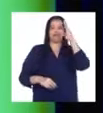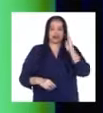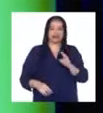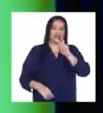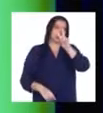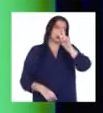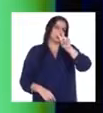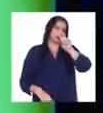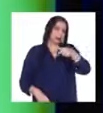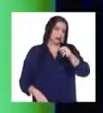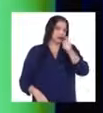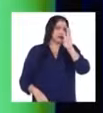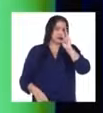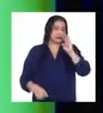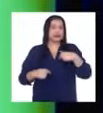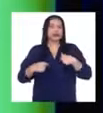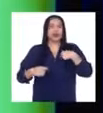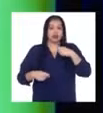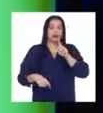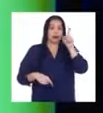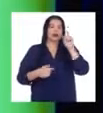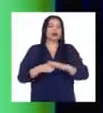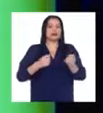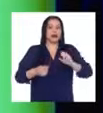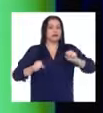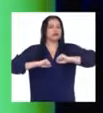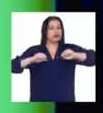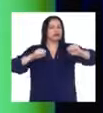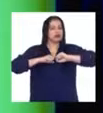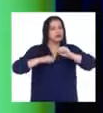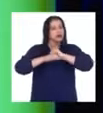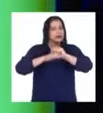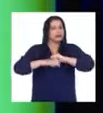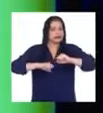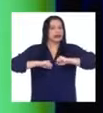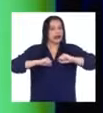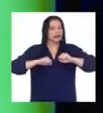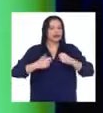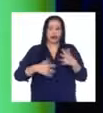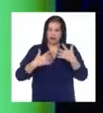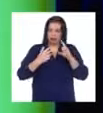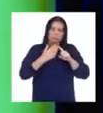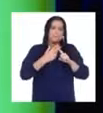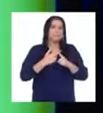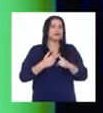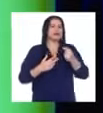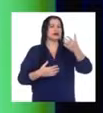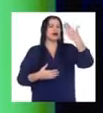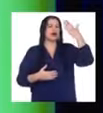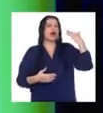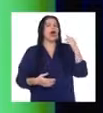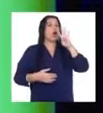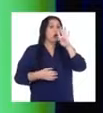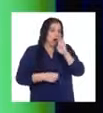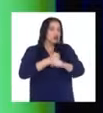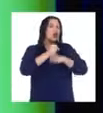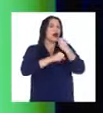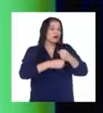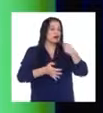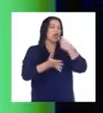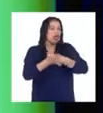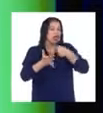Estaba allá para terminar mi entrenamiento, que había empezado hace cuatro años atrás.